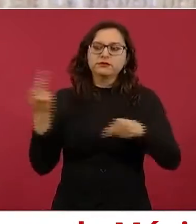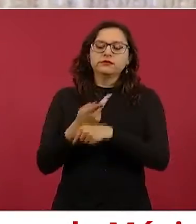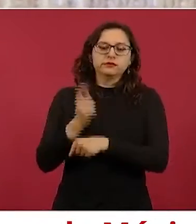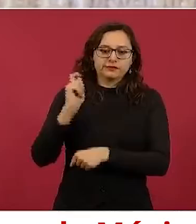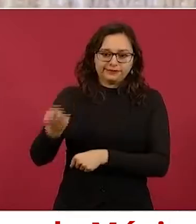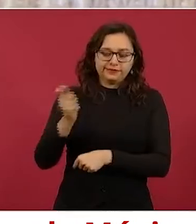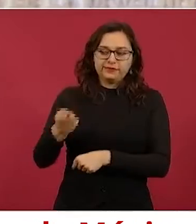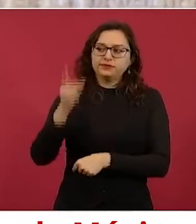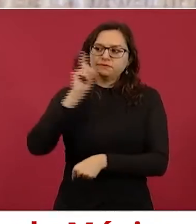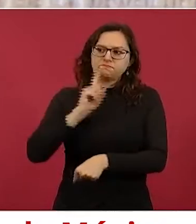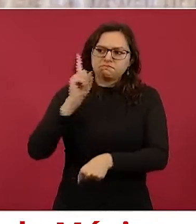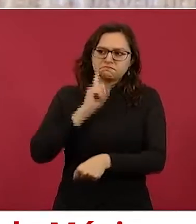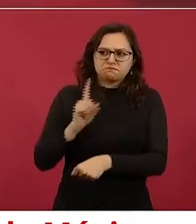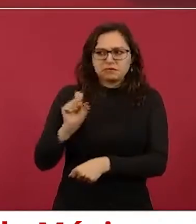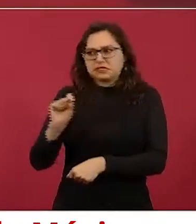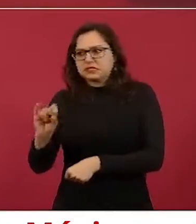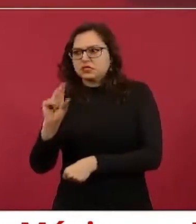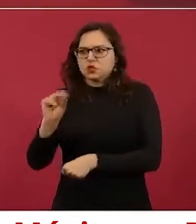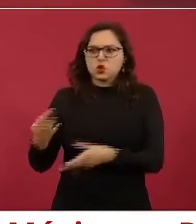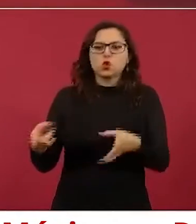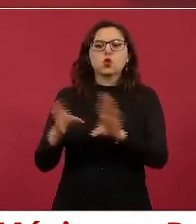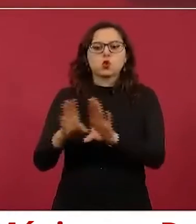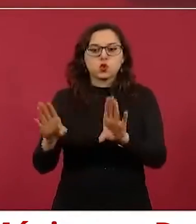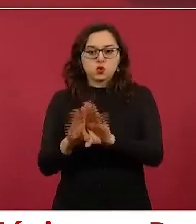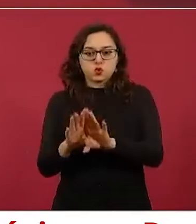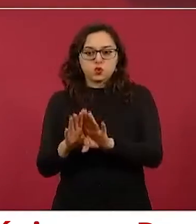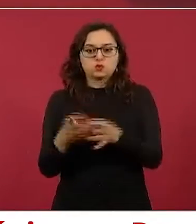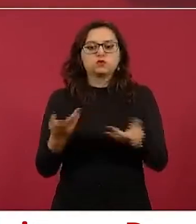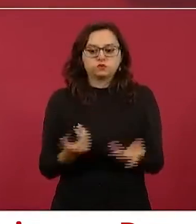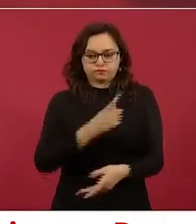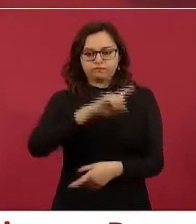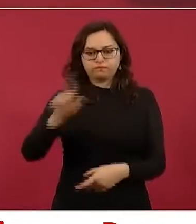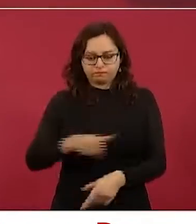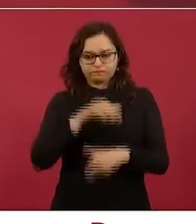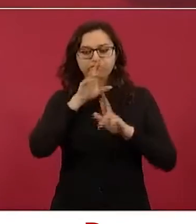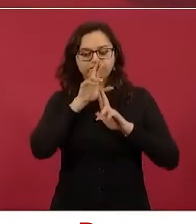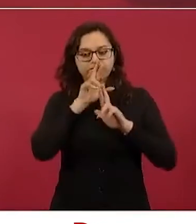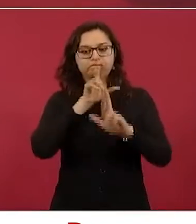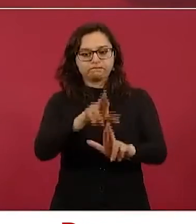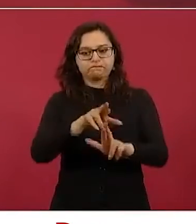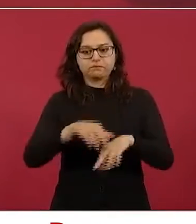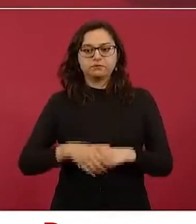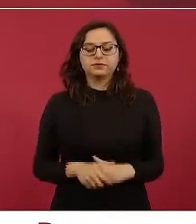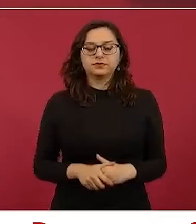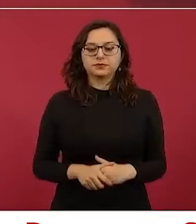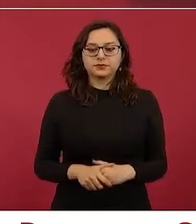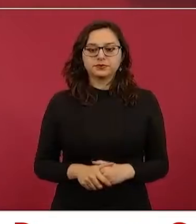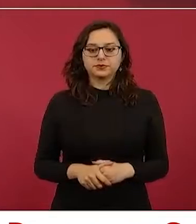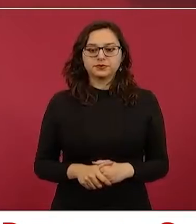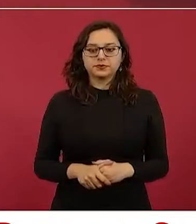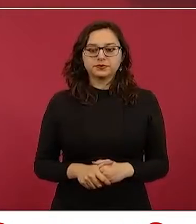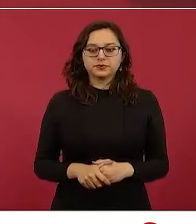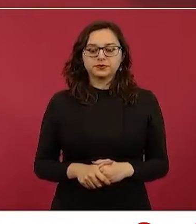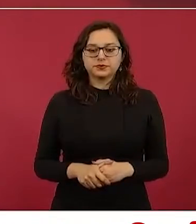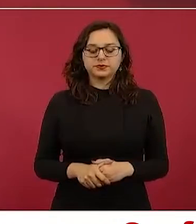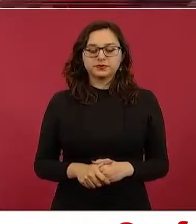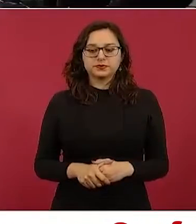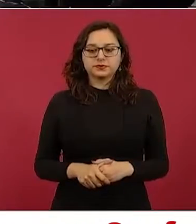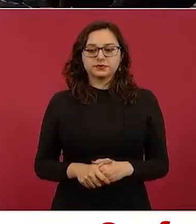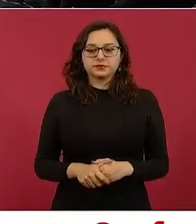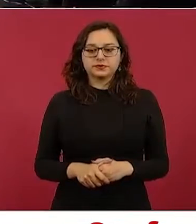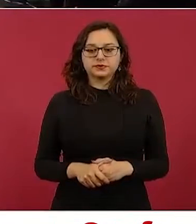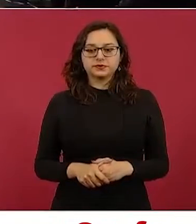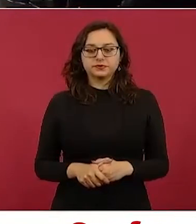de la compañera y vamos a responder lo que estás planteando, lo que estás pidiendo,